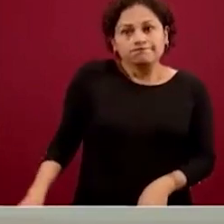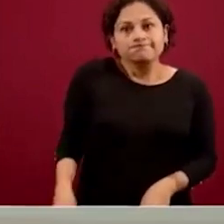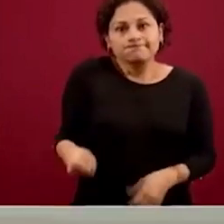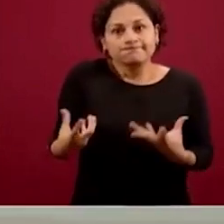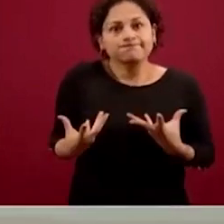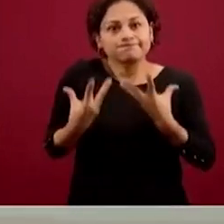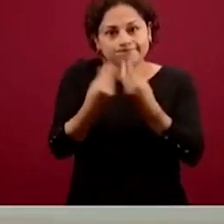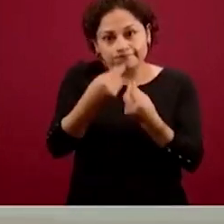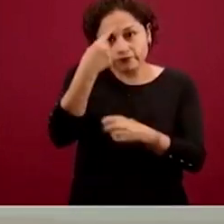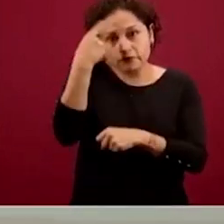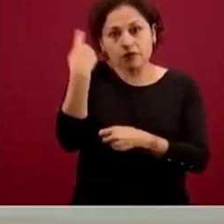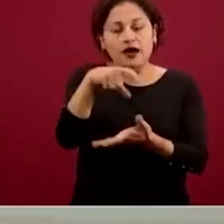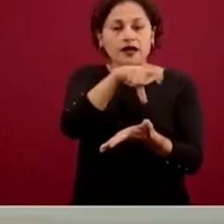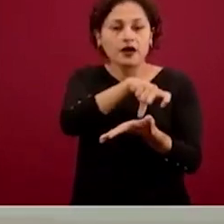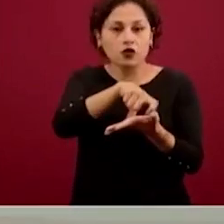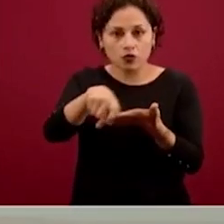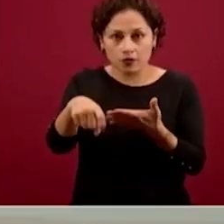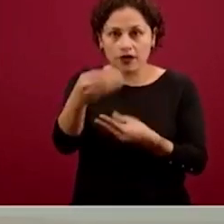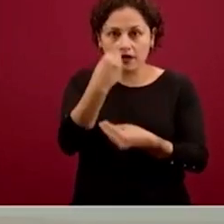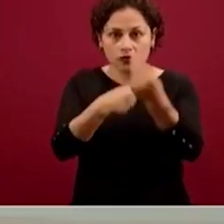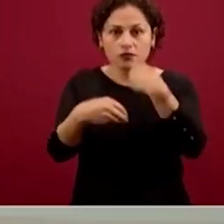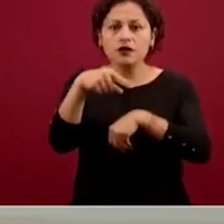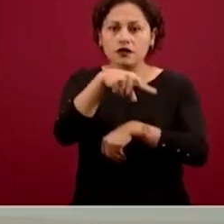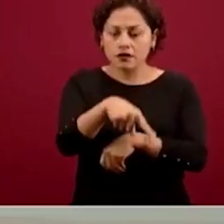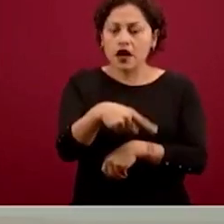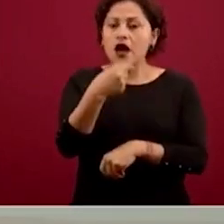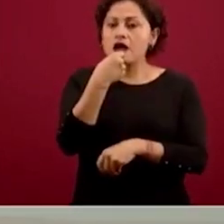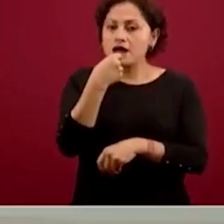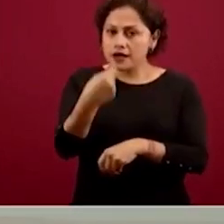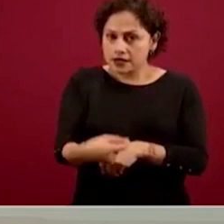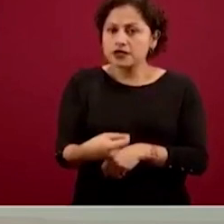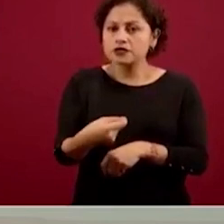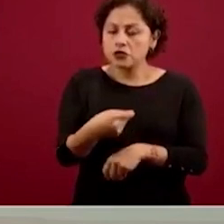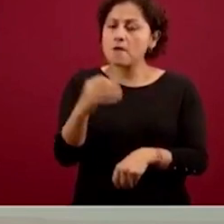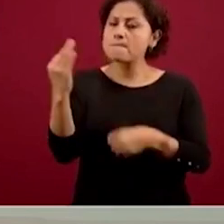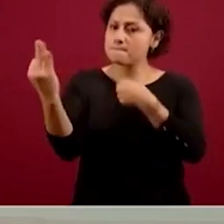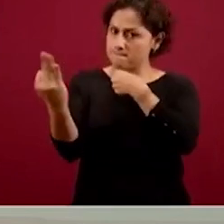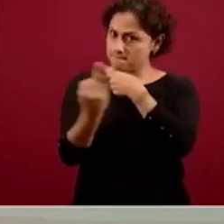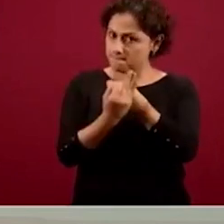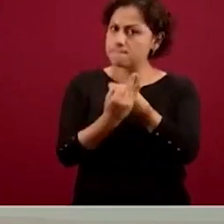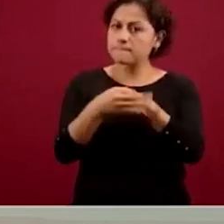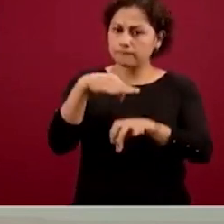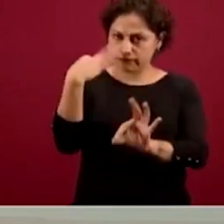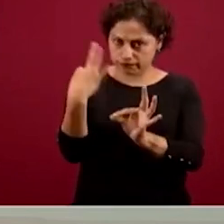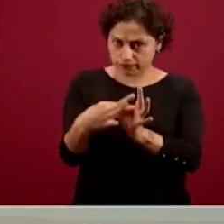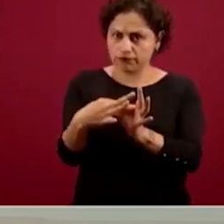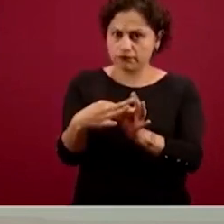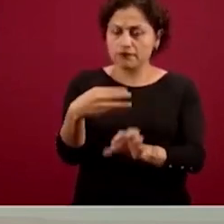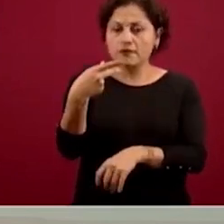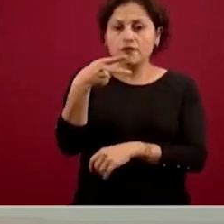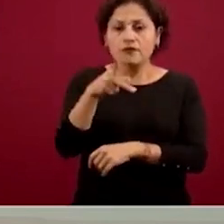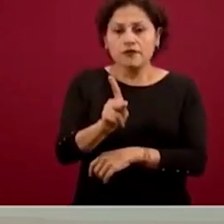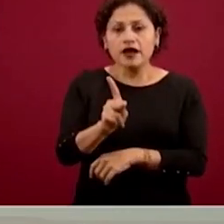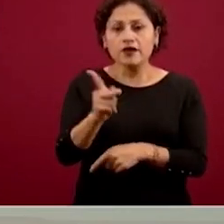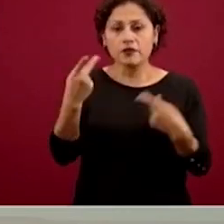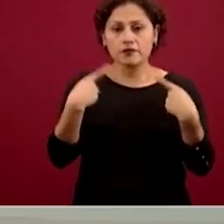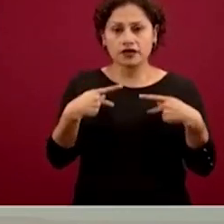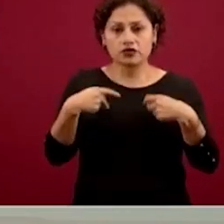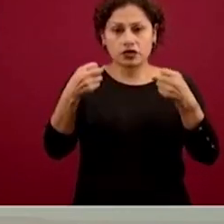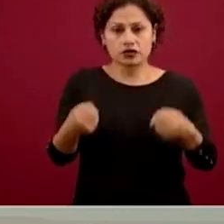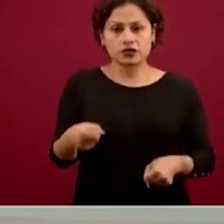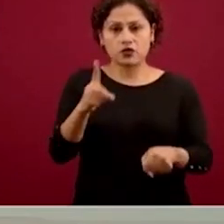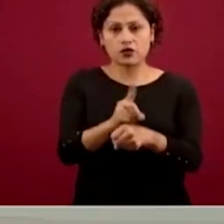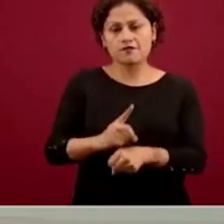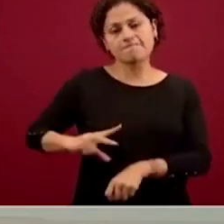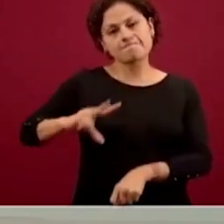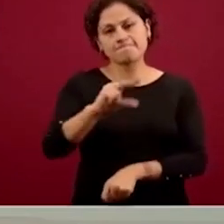Este pequeño o pequeña iba bien protegido para evitar contagio y sin embargo le negaron la entrada a